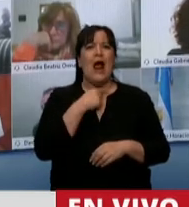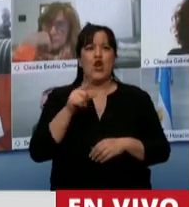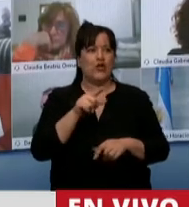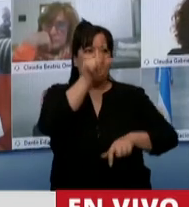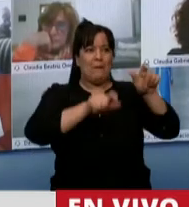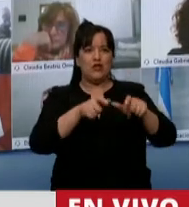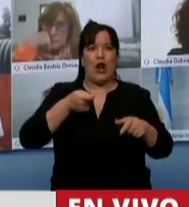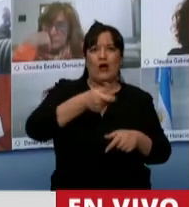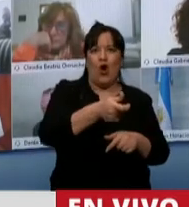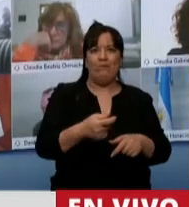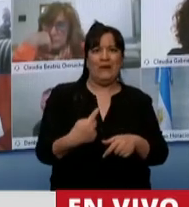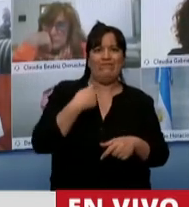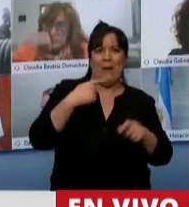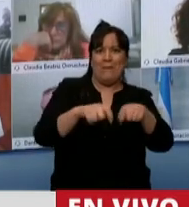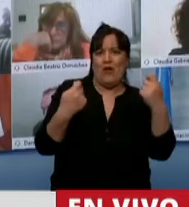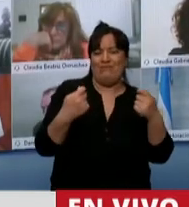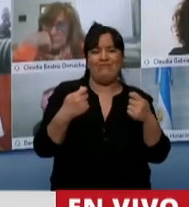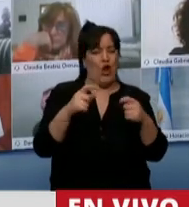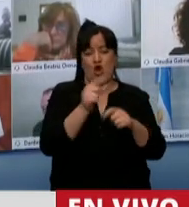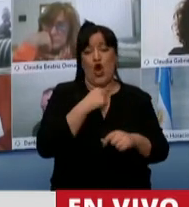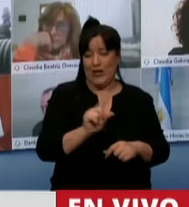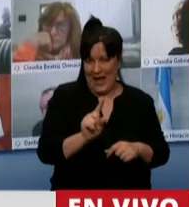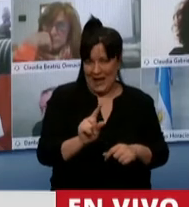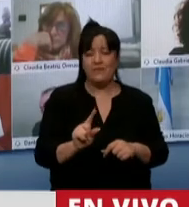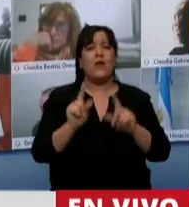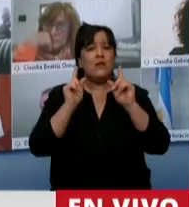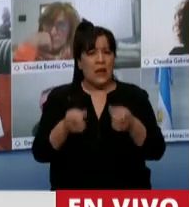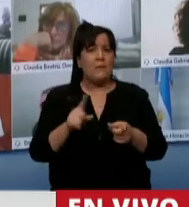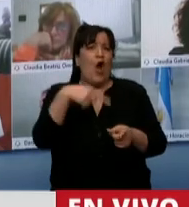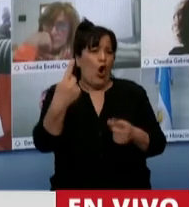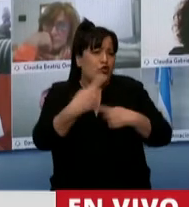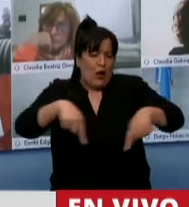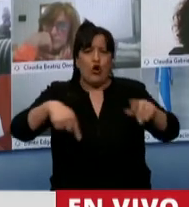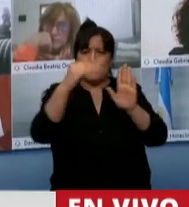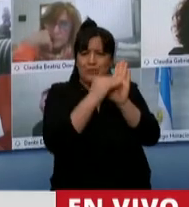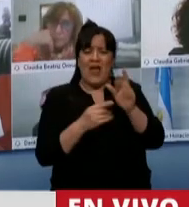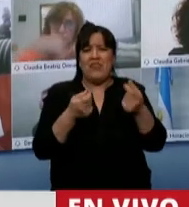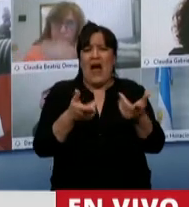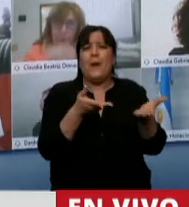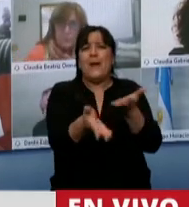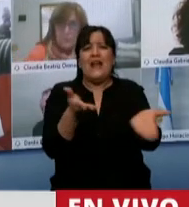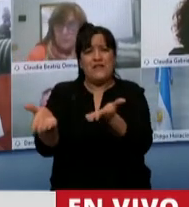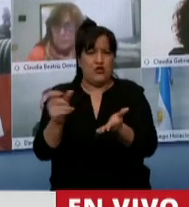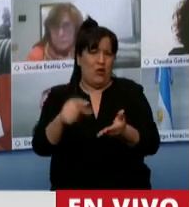usuarios. Y así un montón de medidas que van a beneficiar de manera concreta a la actividad.